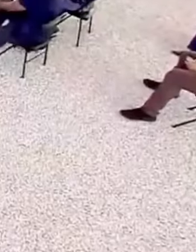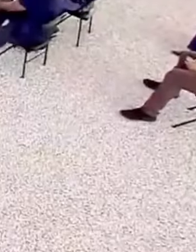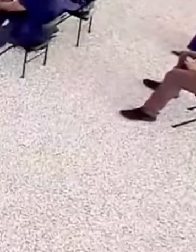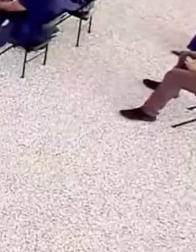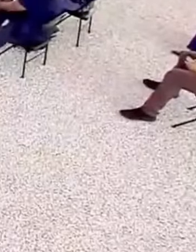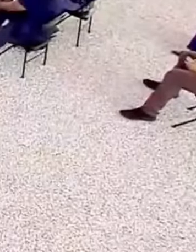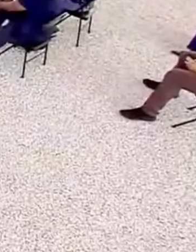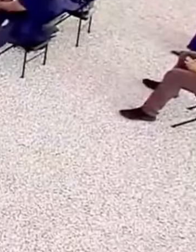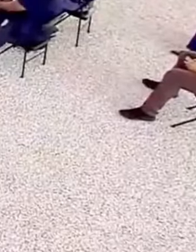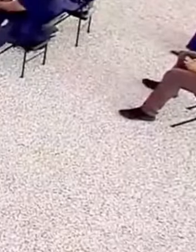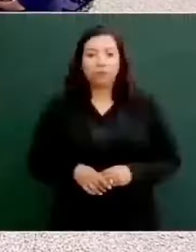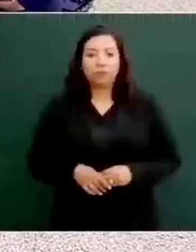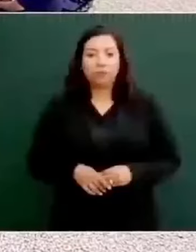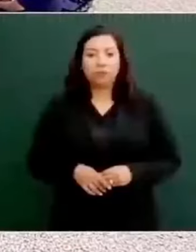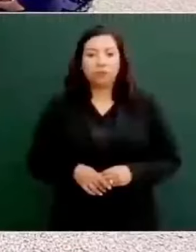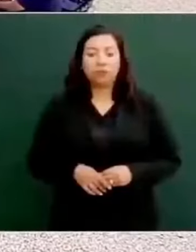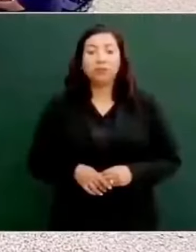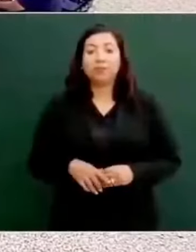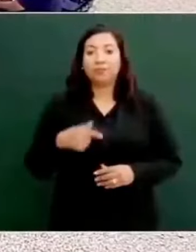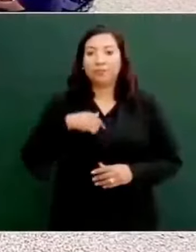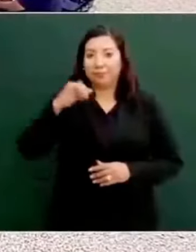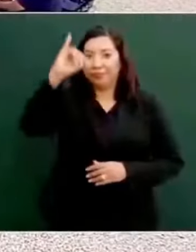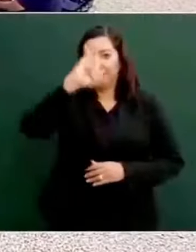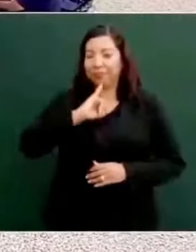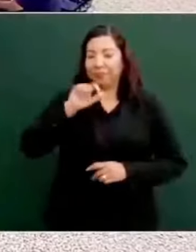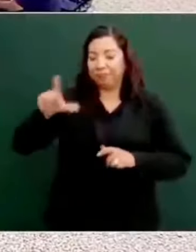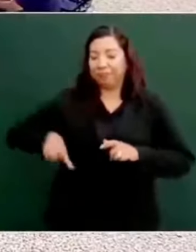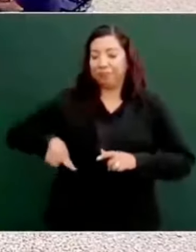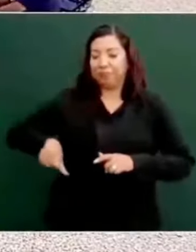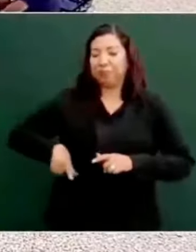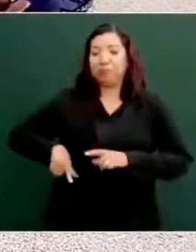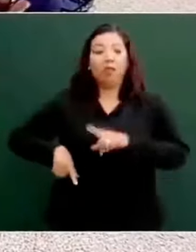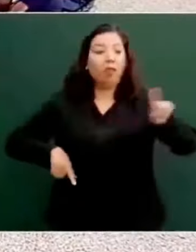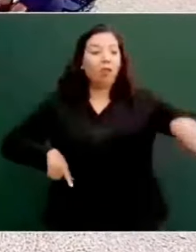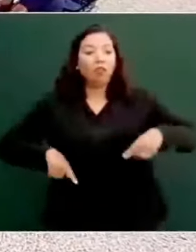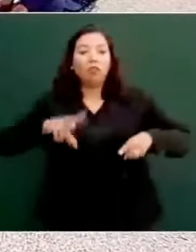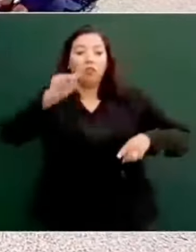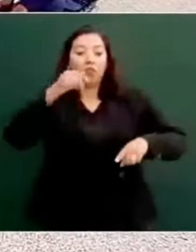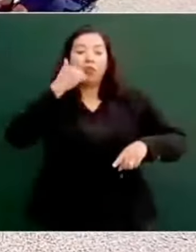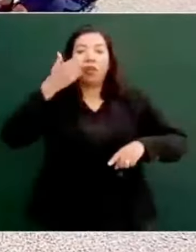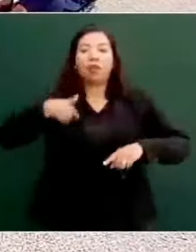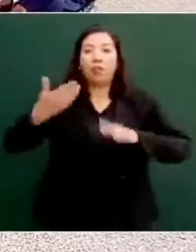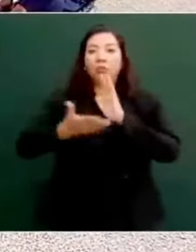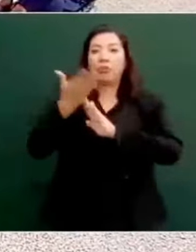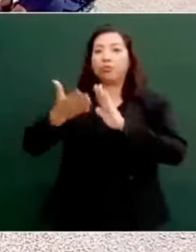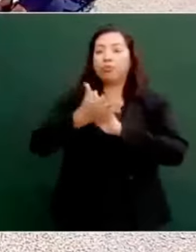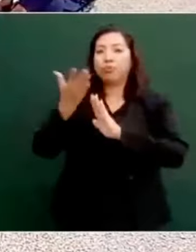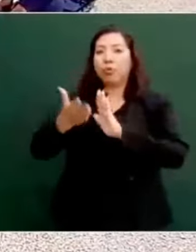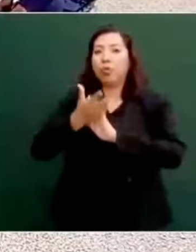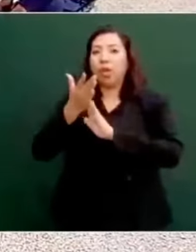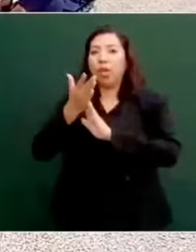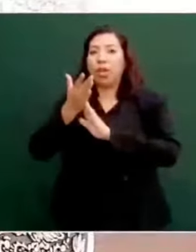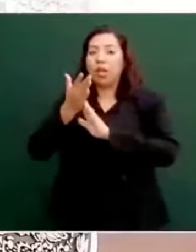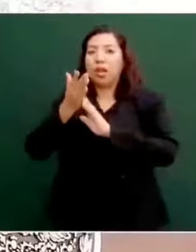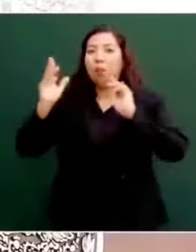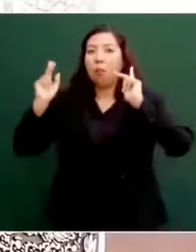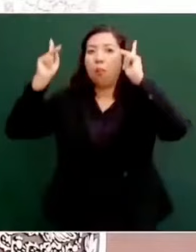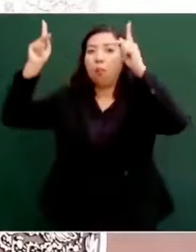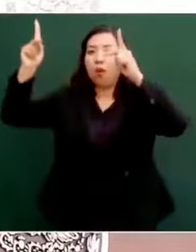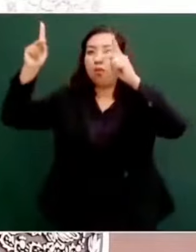Váyanse a la hemeroteca, claro que no habían nacido todavía los que